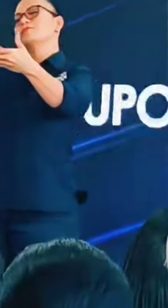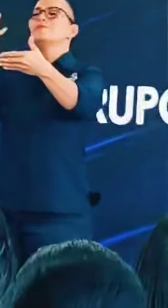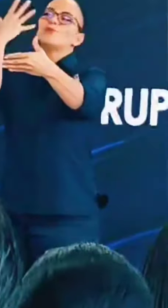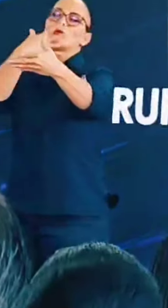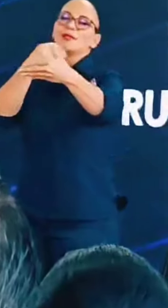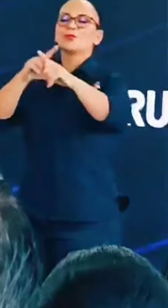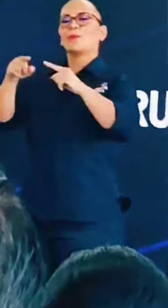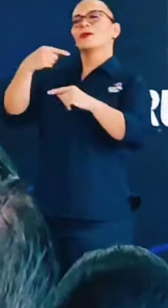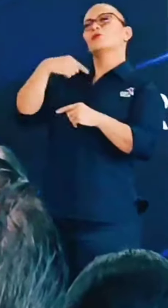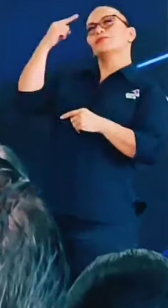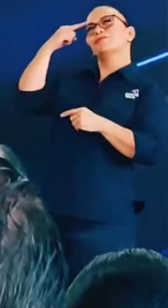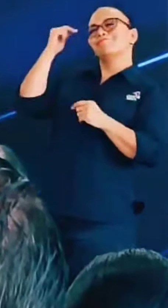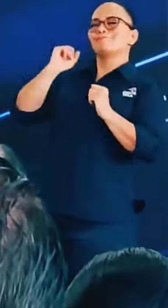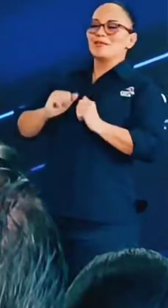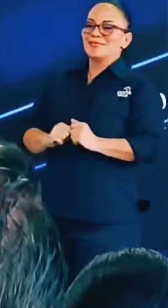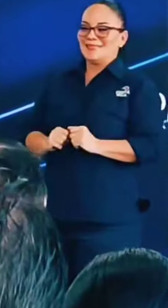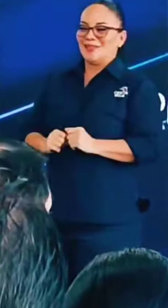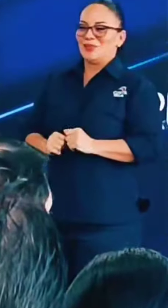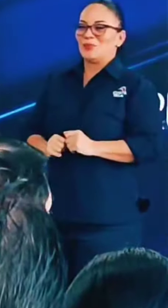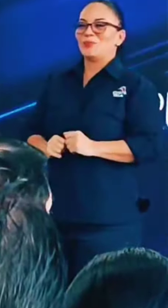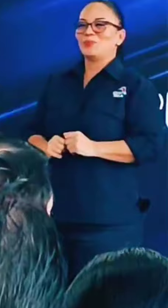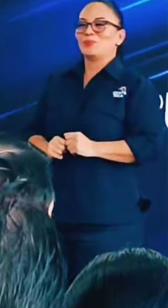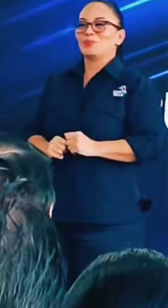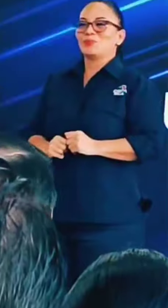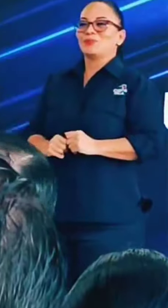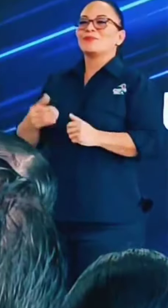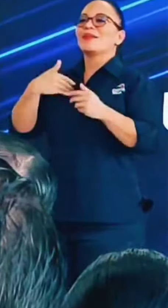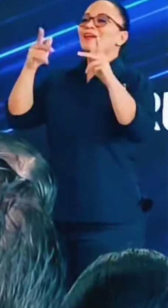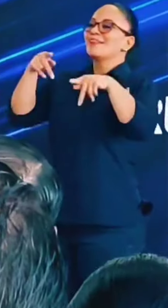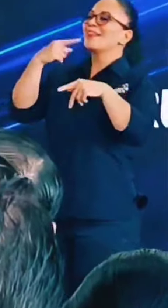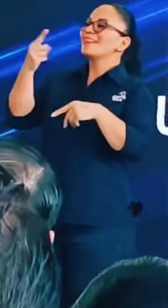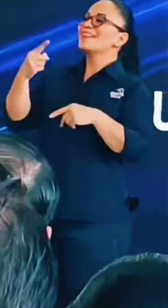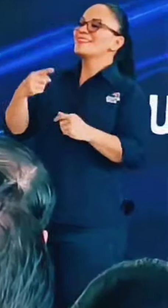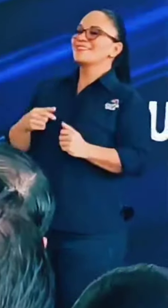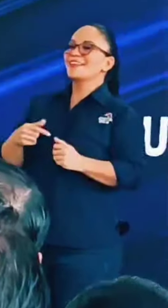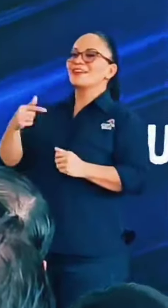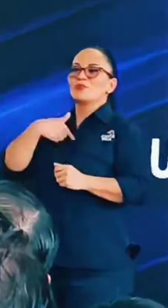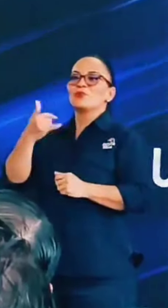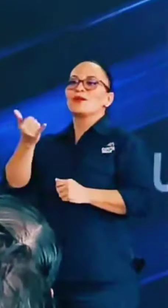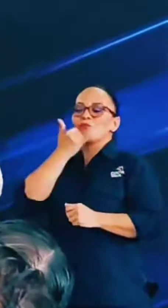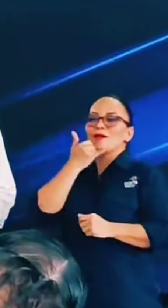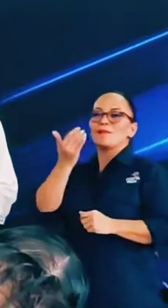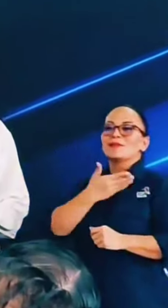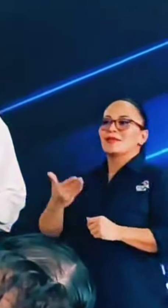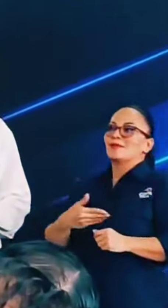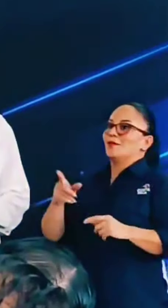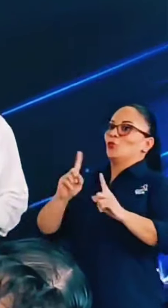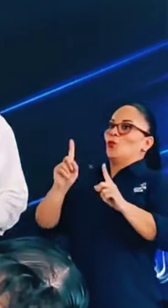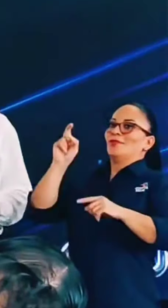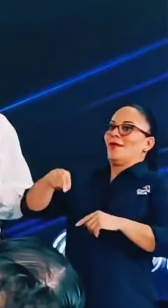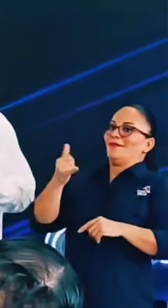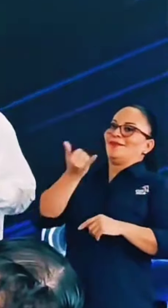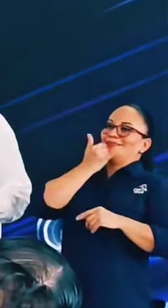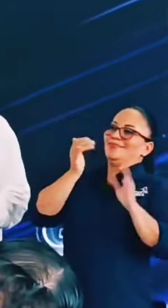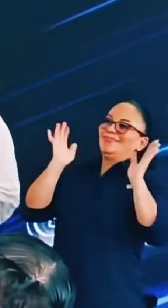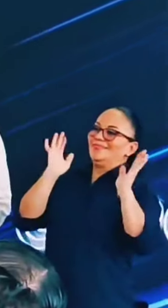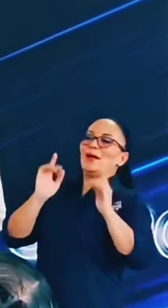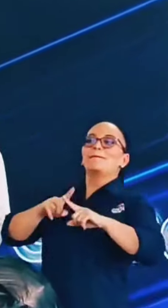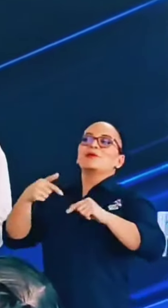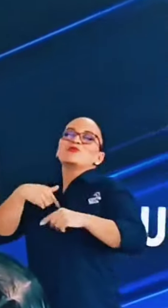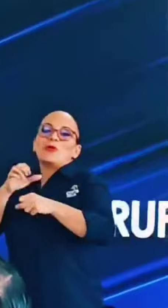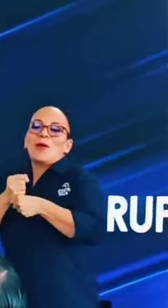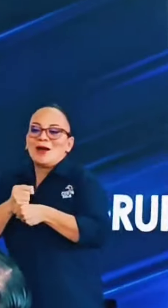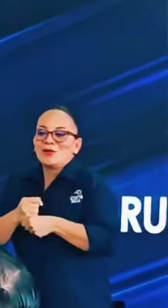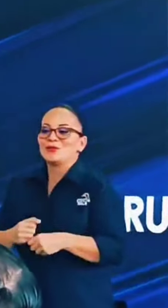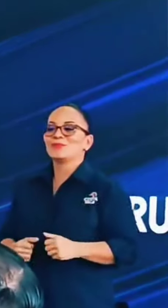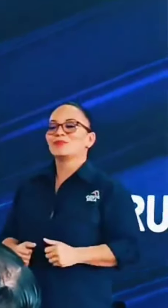me estaba pensando, y dice, hay gente que dice que eso es un error que el presidente me va a recomendar, pero yo lo hago.